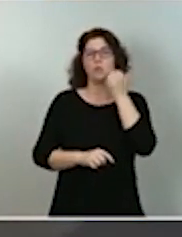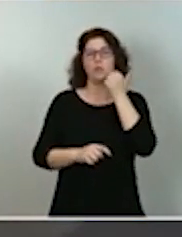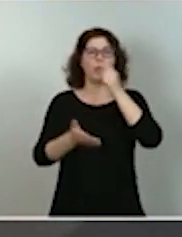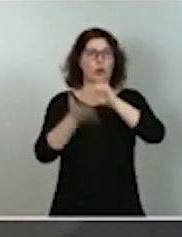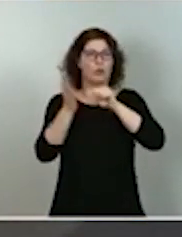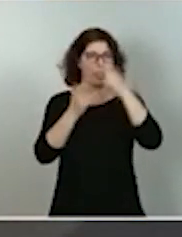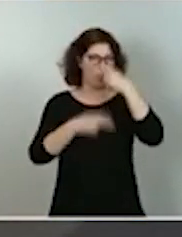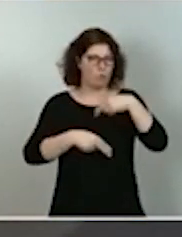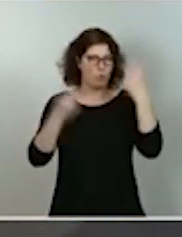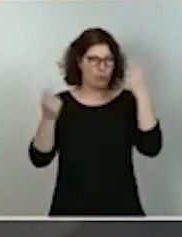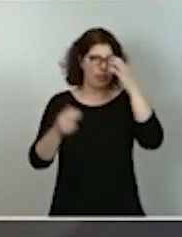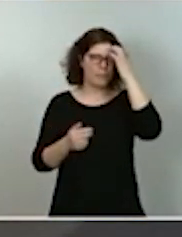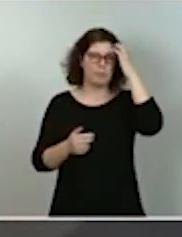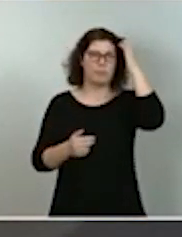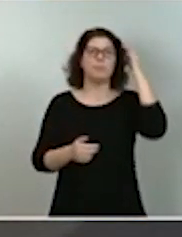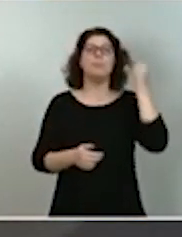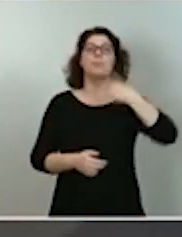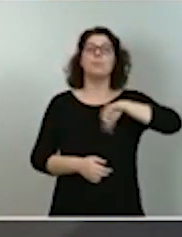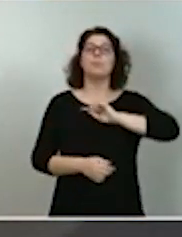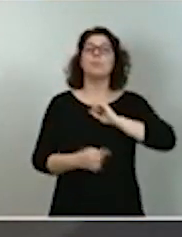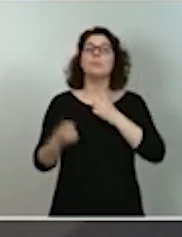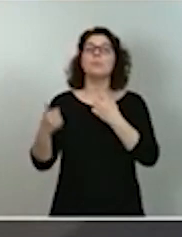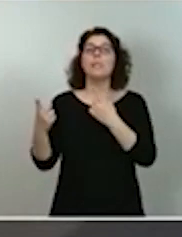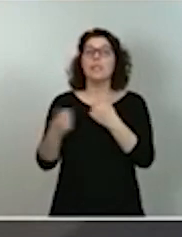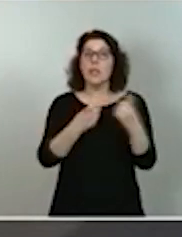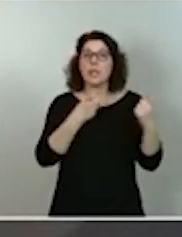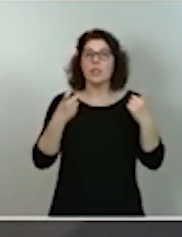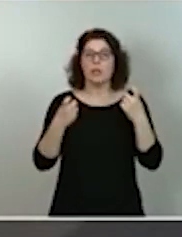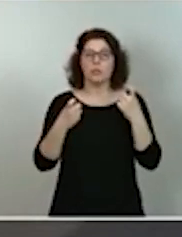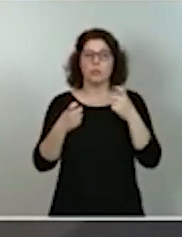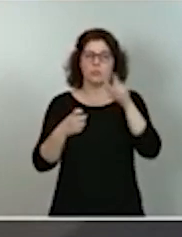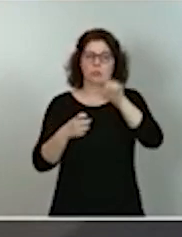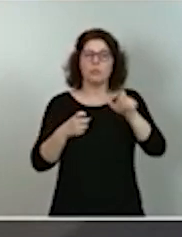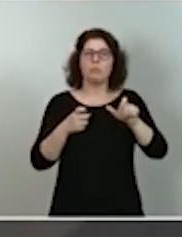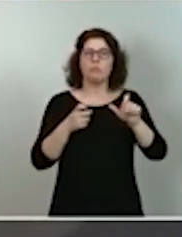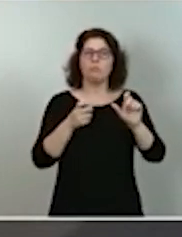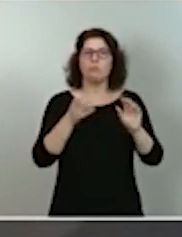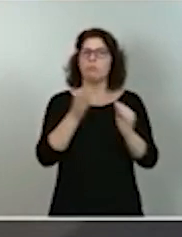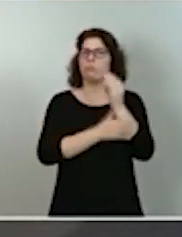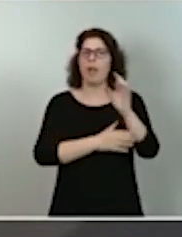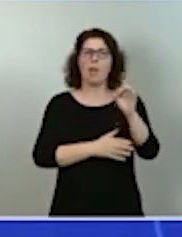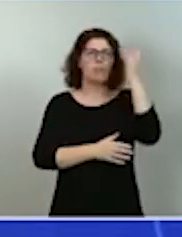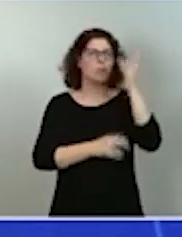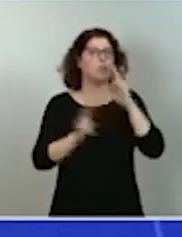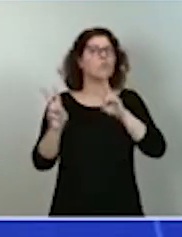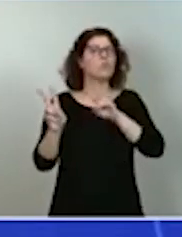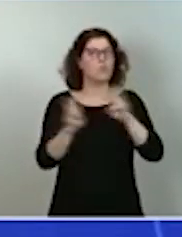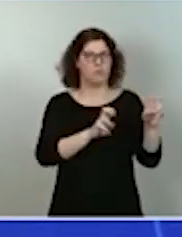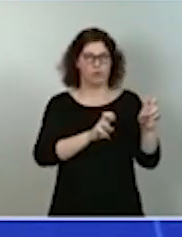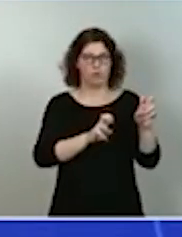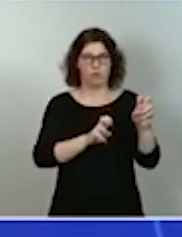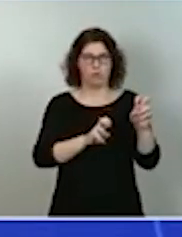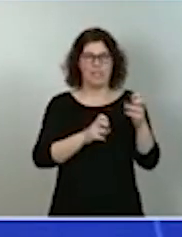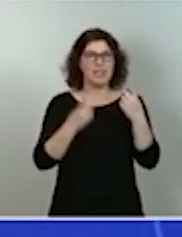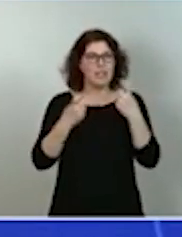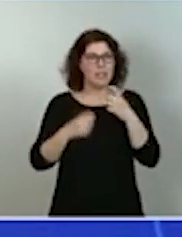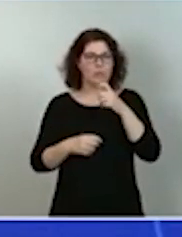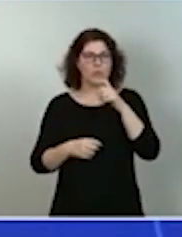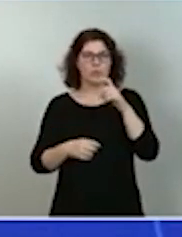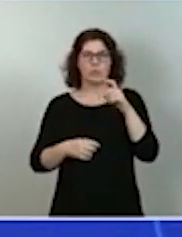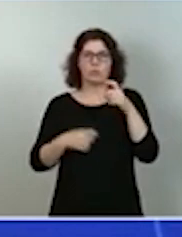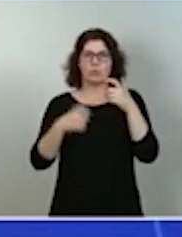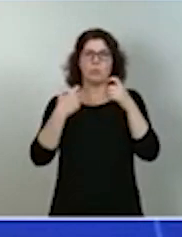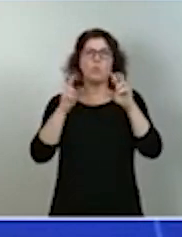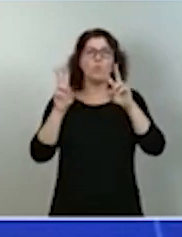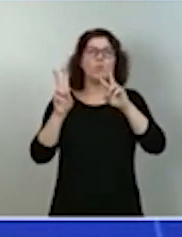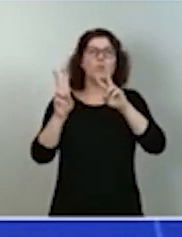Necesitamos nuevos emprendedores de referencia, nuevos emprendedores que asuman el liderazgo de un sector